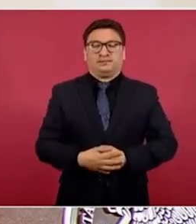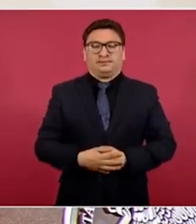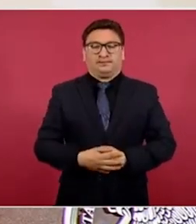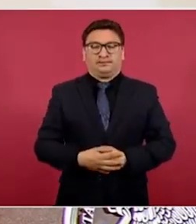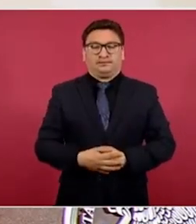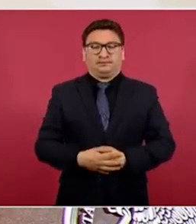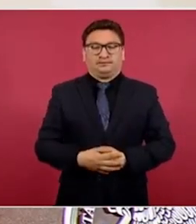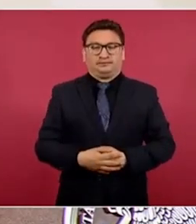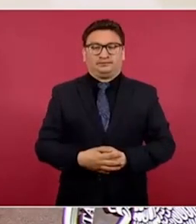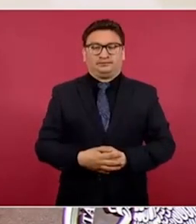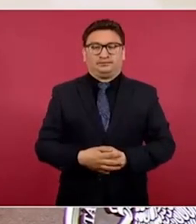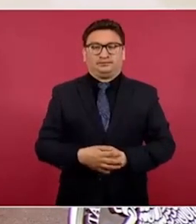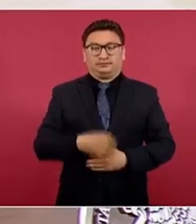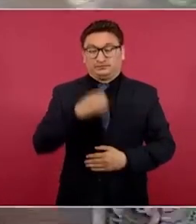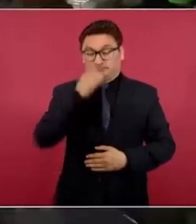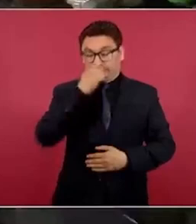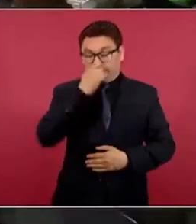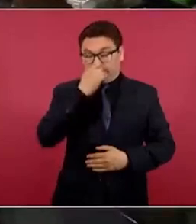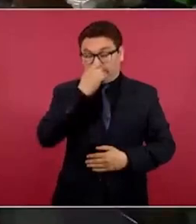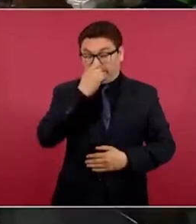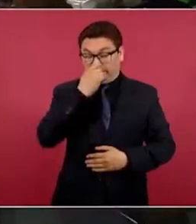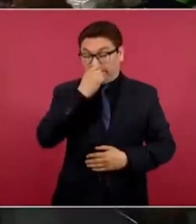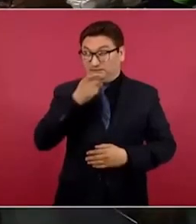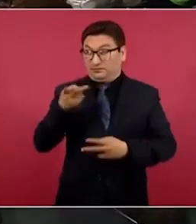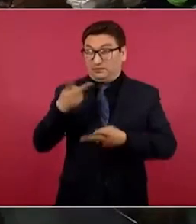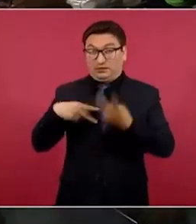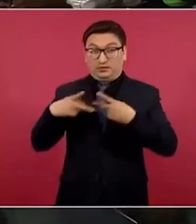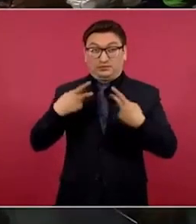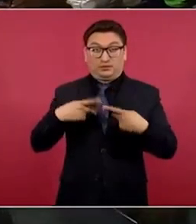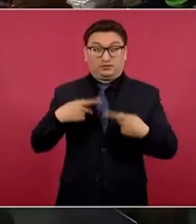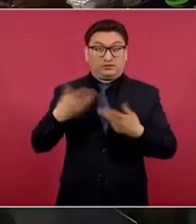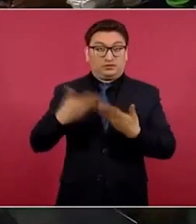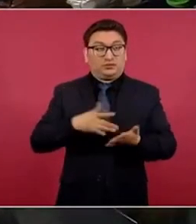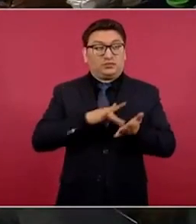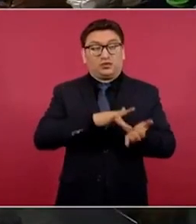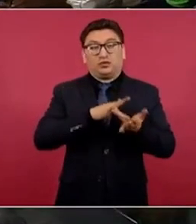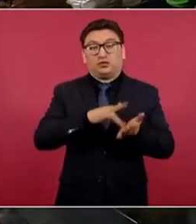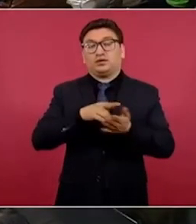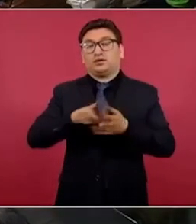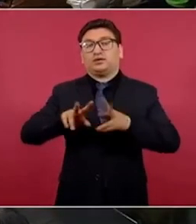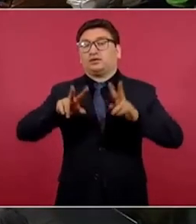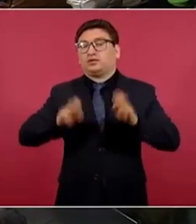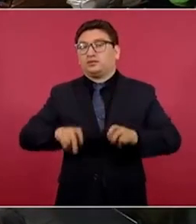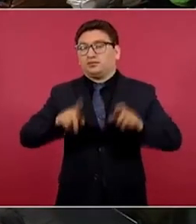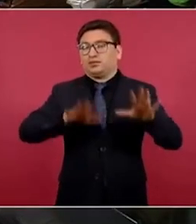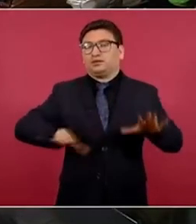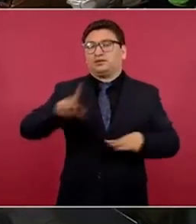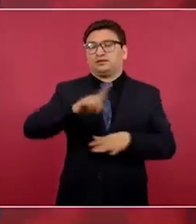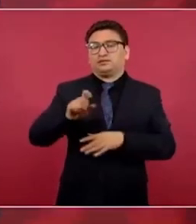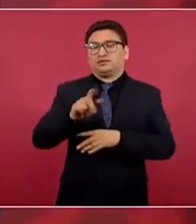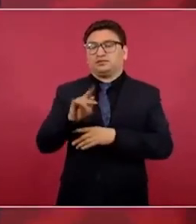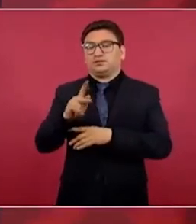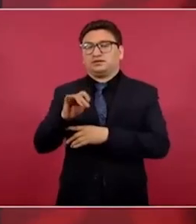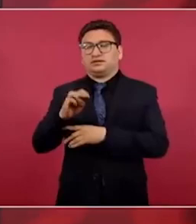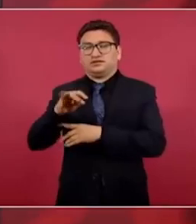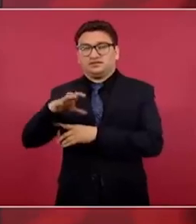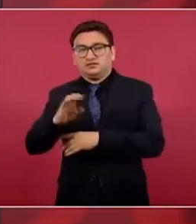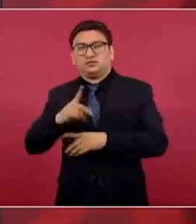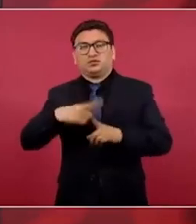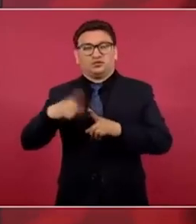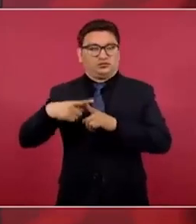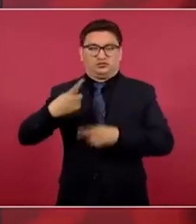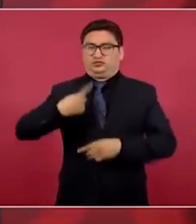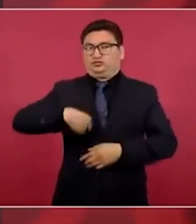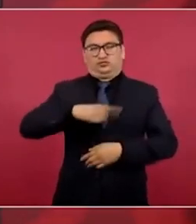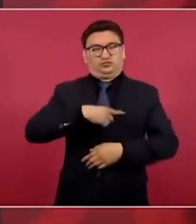Ustedes lo aplicaron a los que vinieron a apoyar el zapatismo y a muchos, nosotros